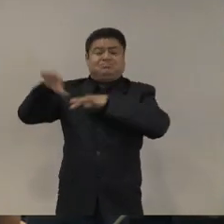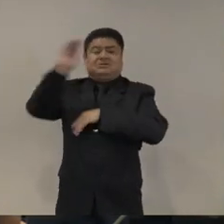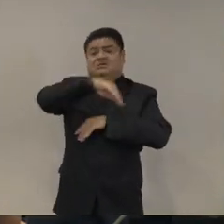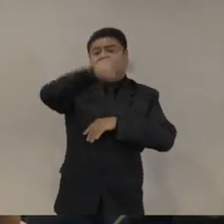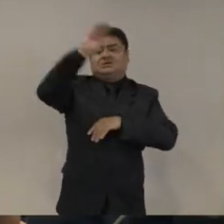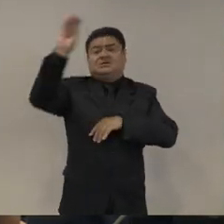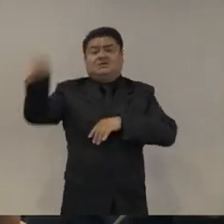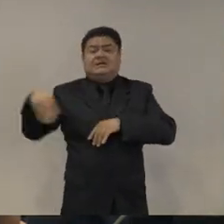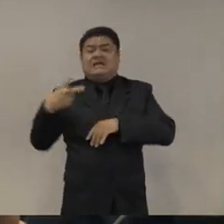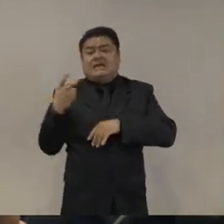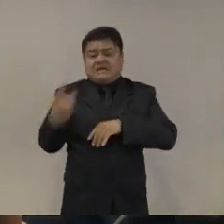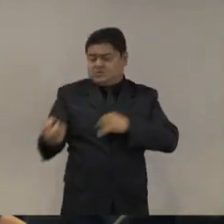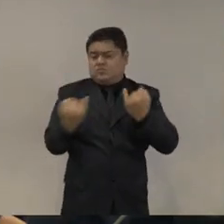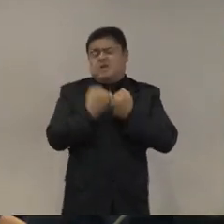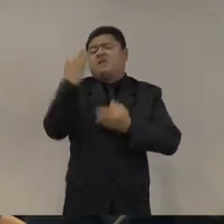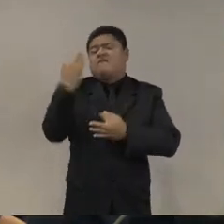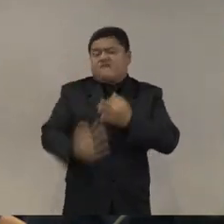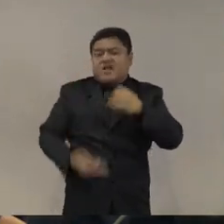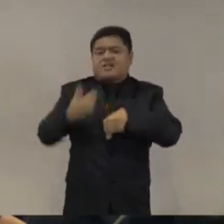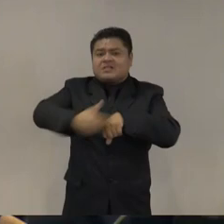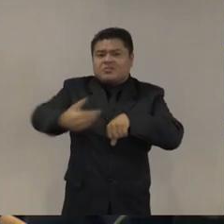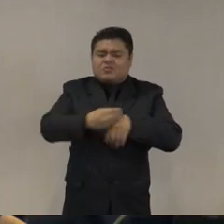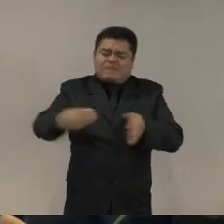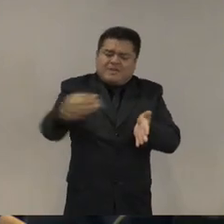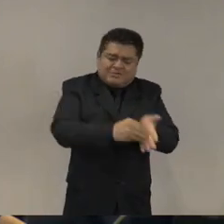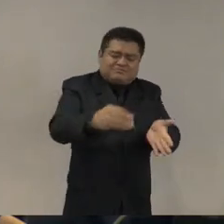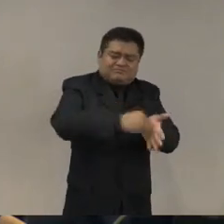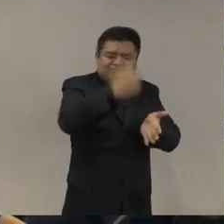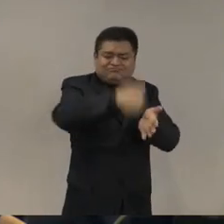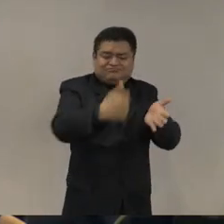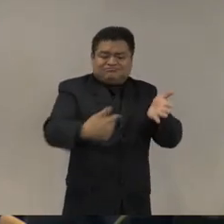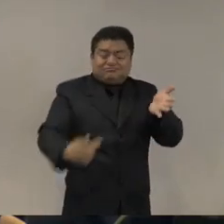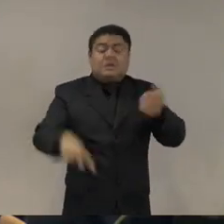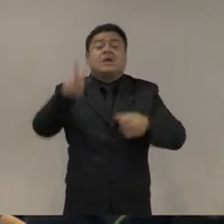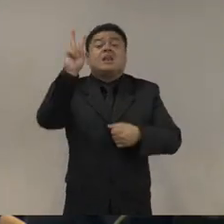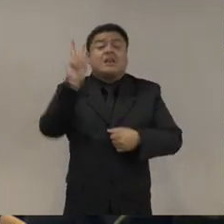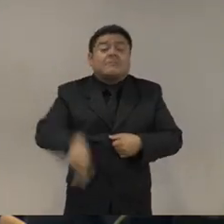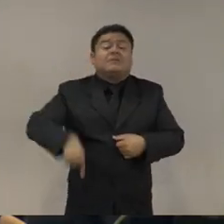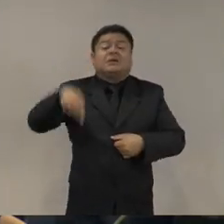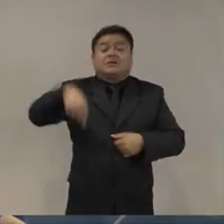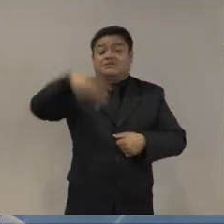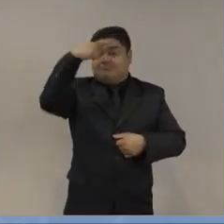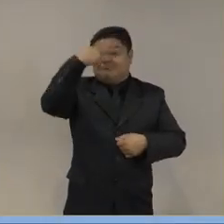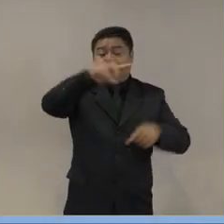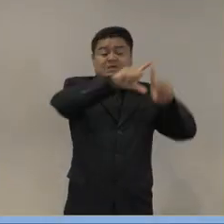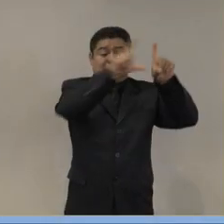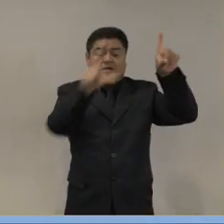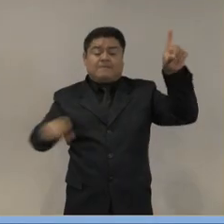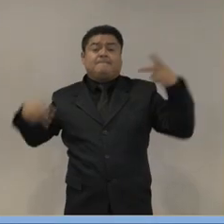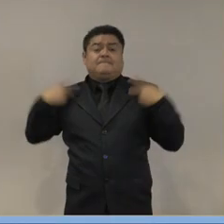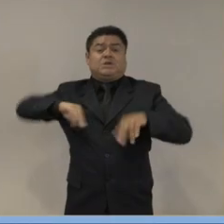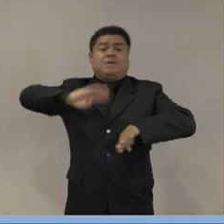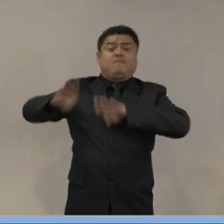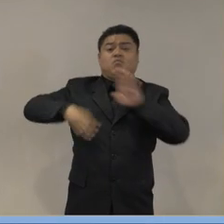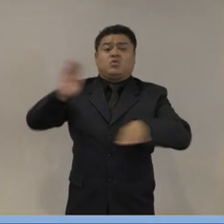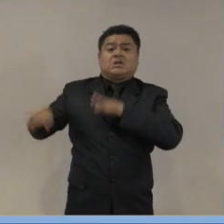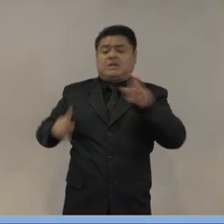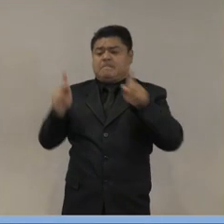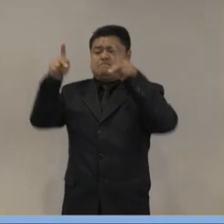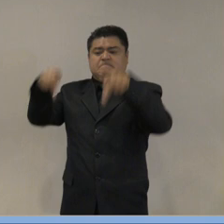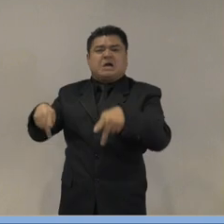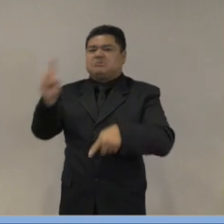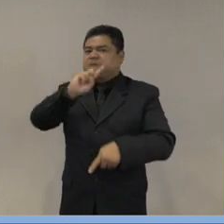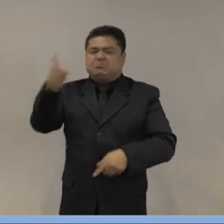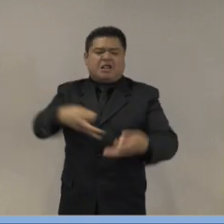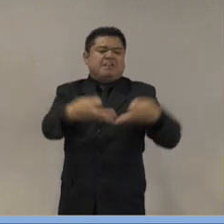hecho por parte de Sociedad Civil. Evidencia, el país es un país de fosas clandestinas. Del 2006 a 2016, en